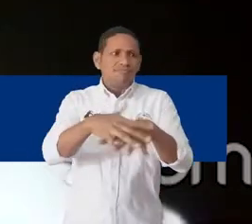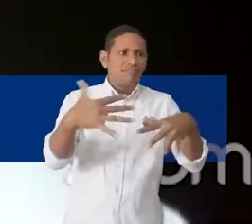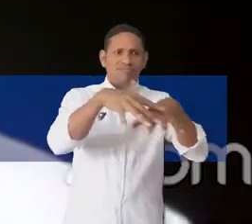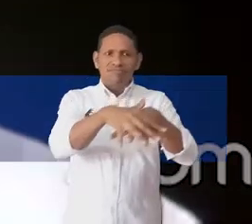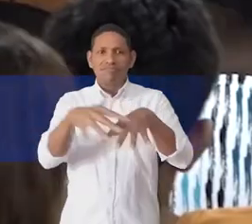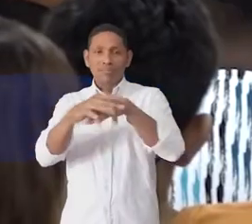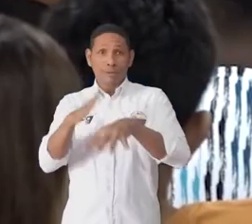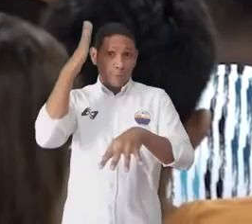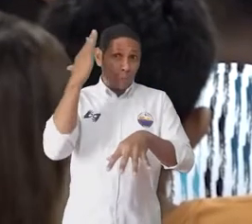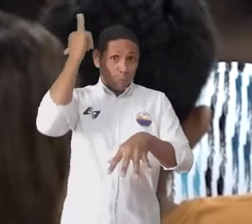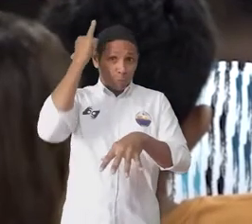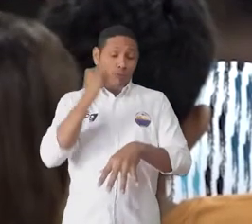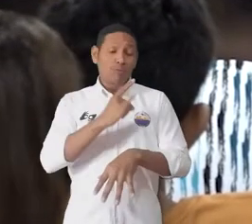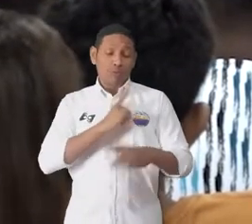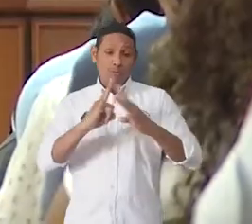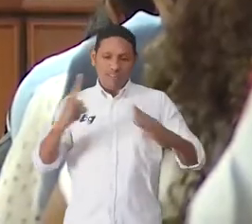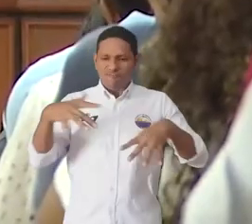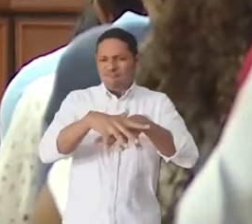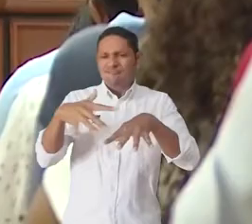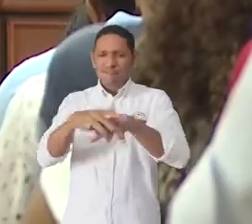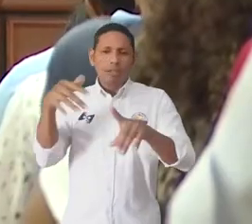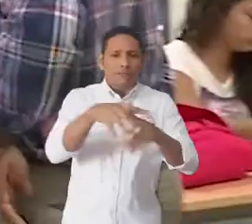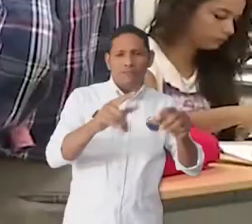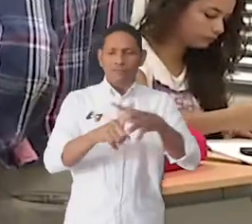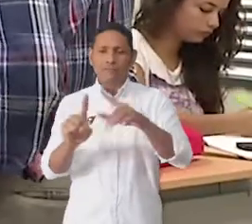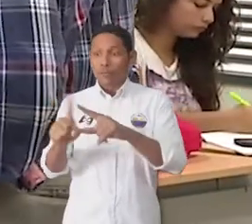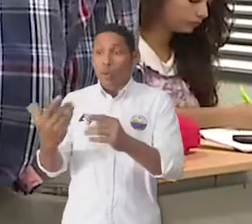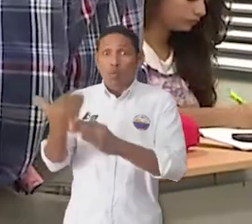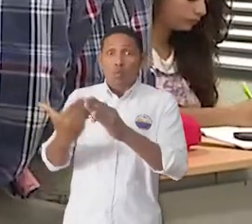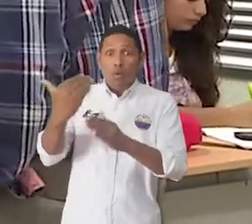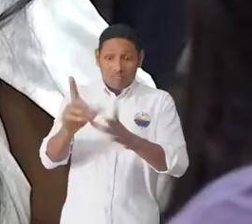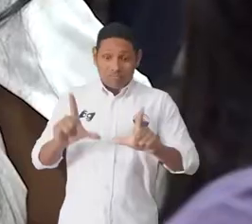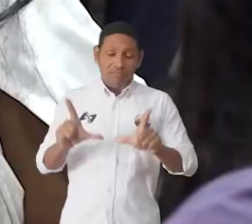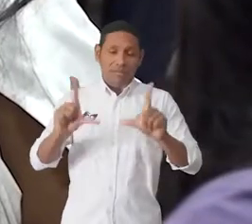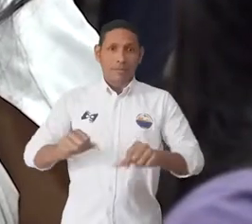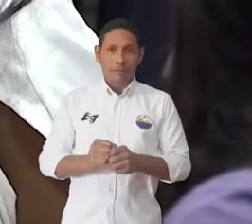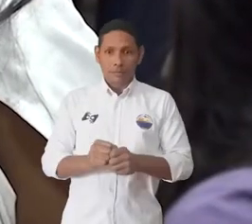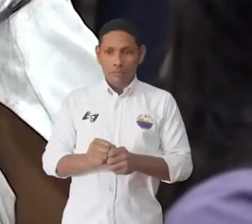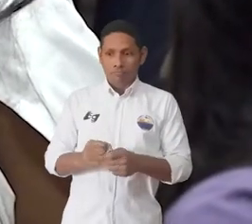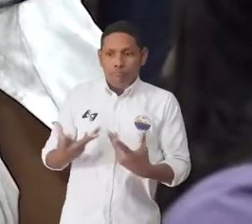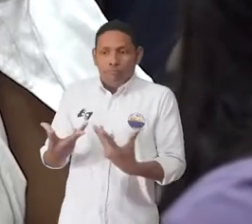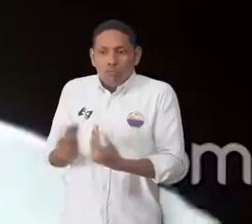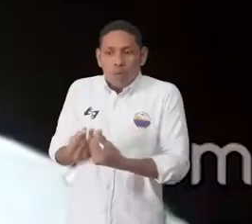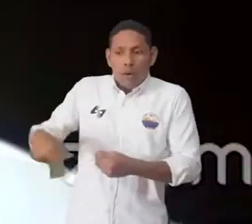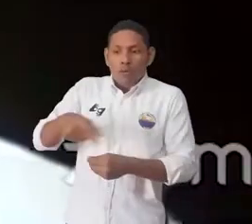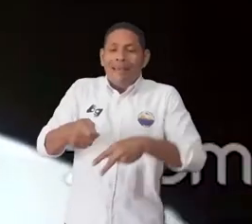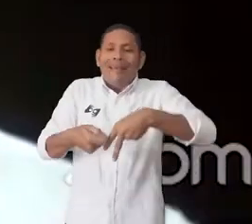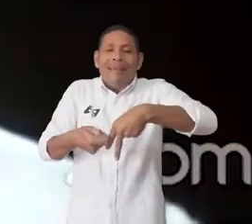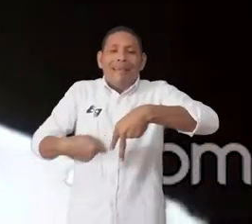dinámica académica de la universidad en los pregrados que tenemos y en los nuevos pregrados. Que esa nueva generación no tengamos que formar